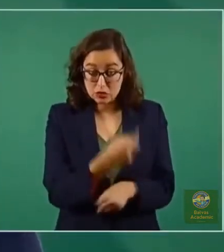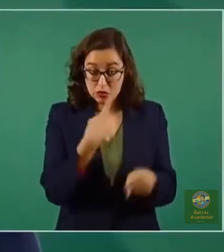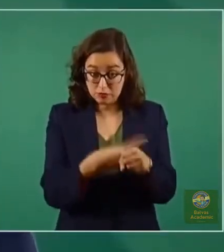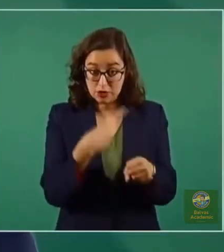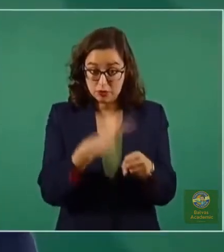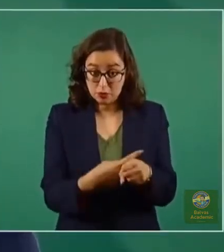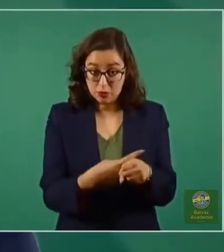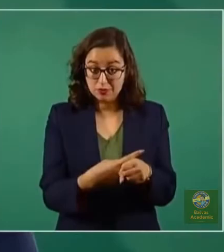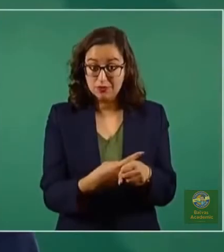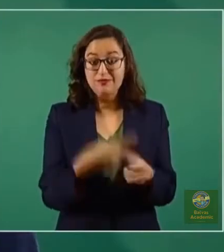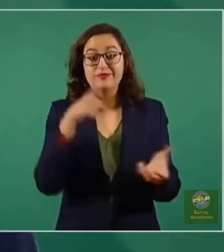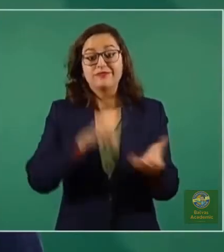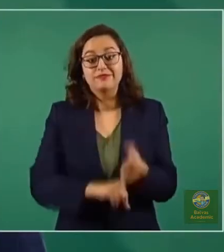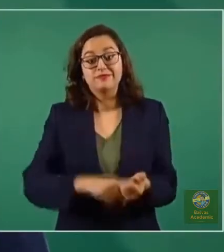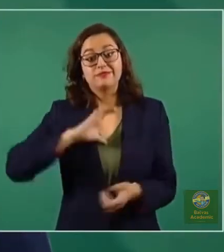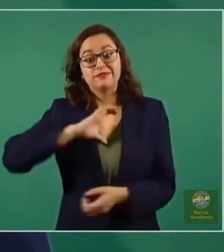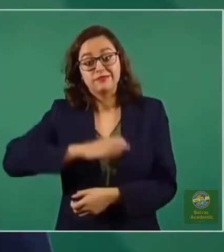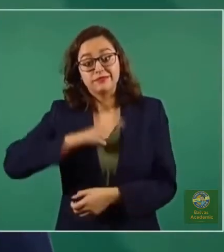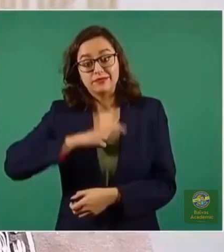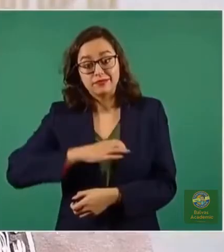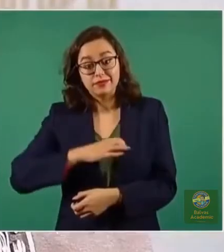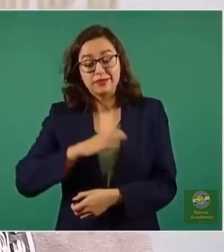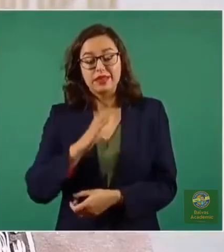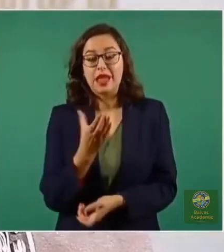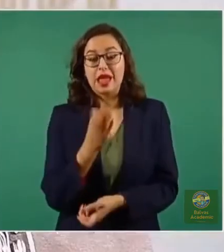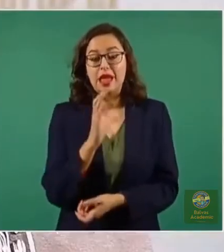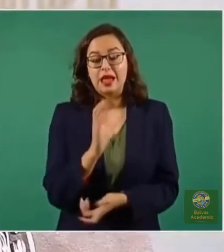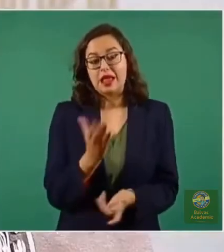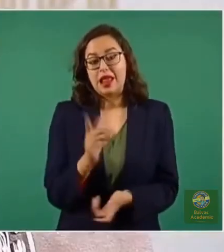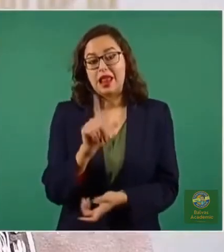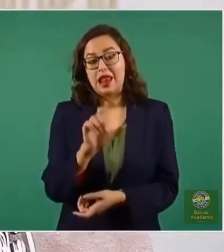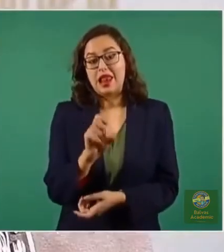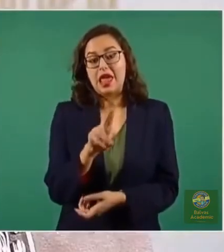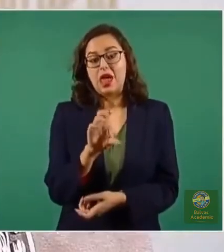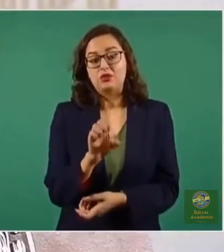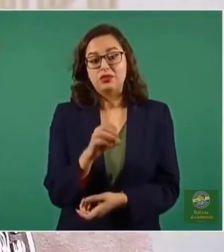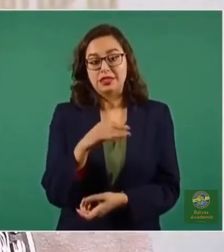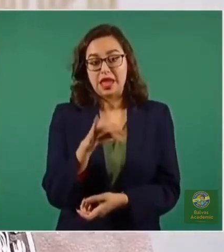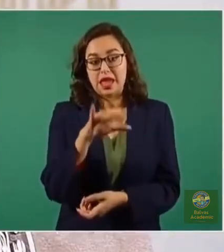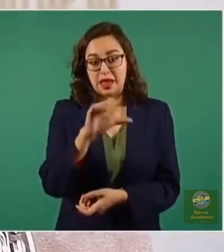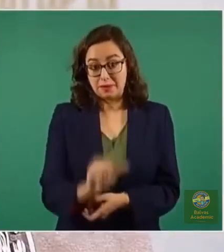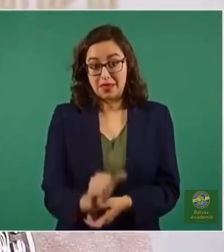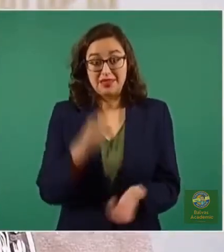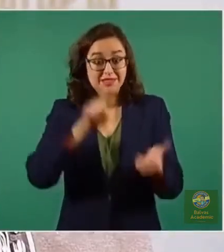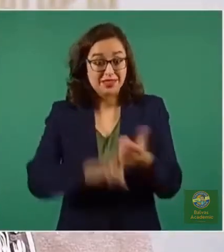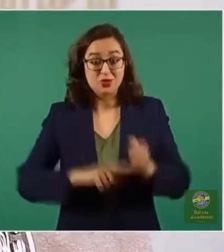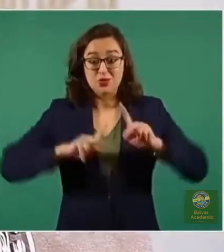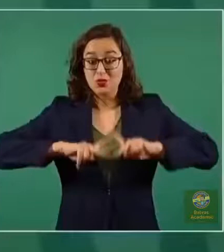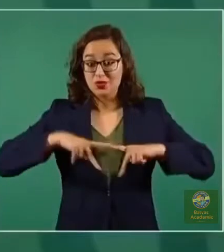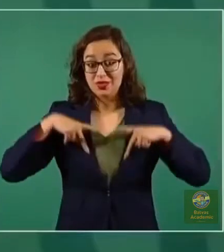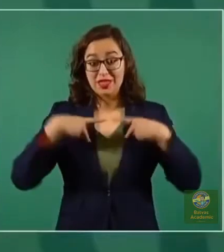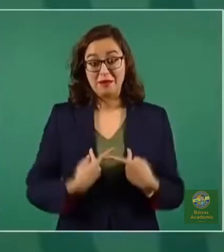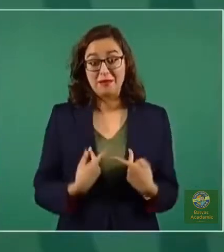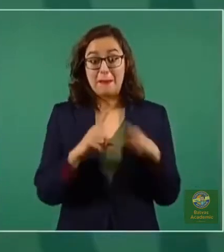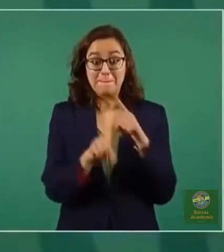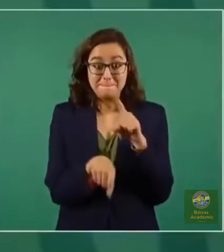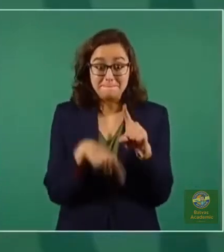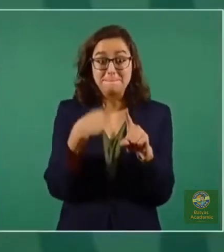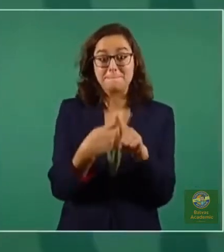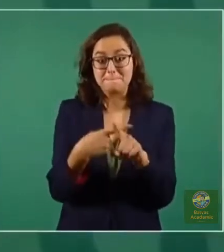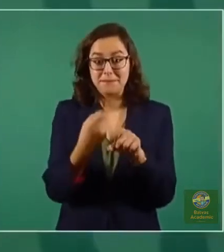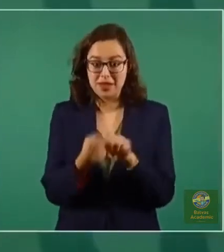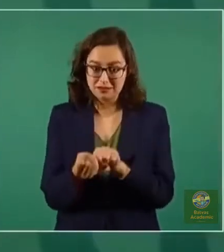dos niños con leucemia, un hombre y una mujer, con leucemia, una enfermedad que debilita el sistema inmune y su